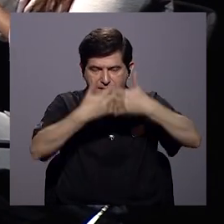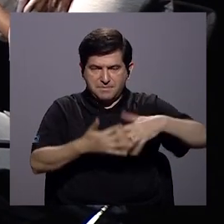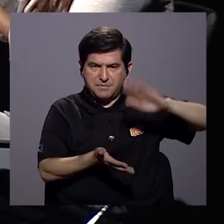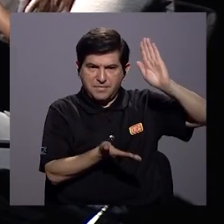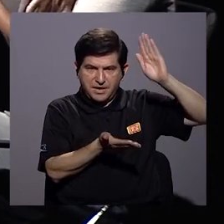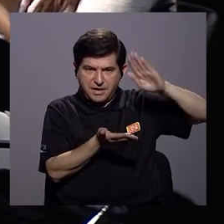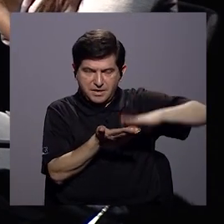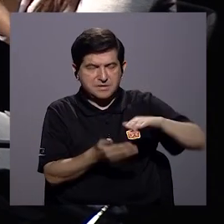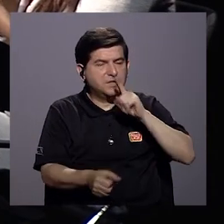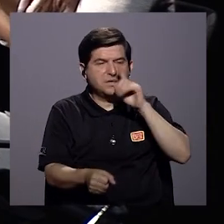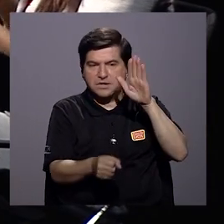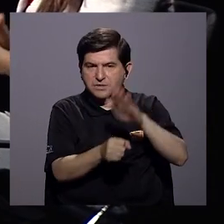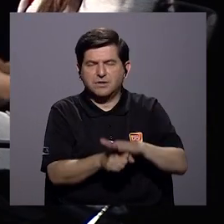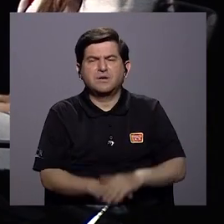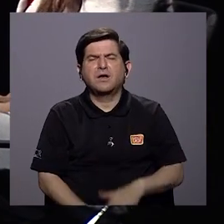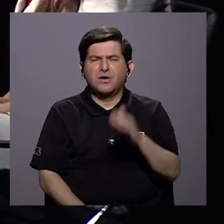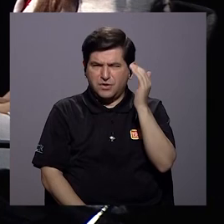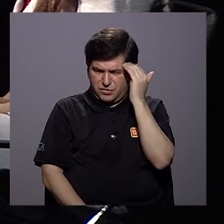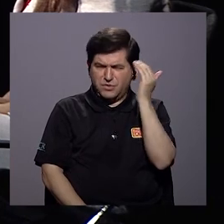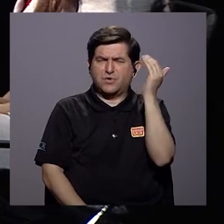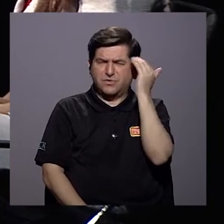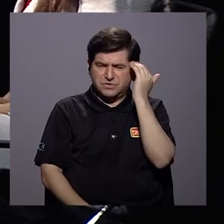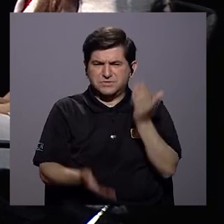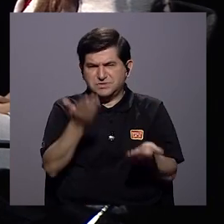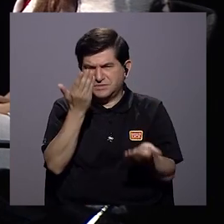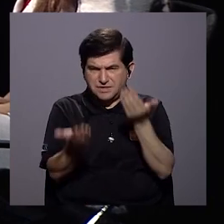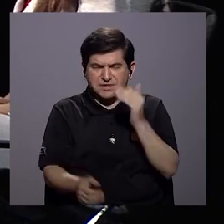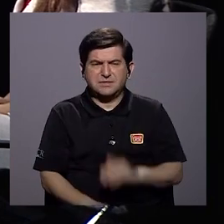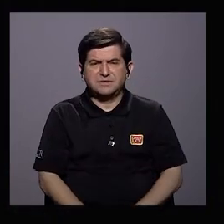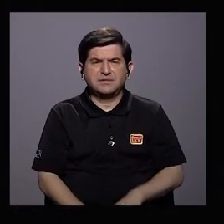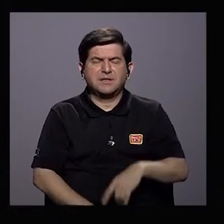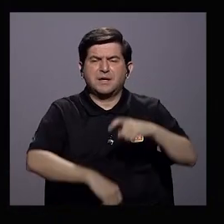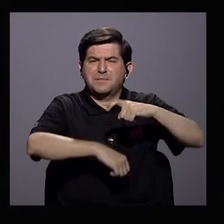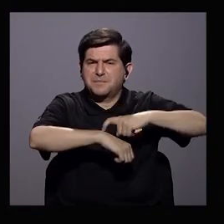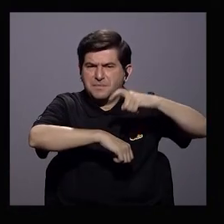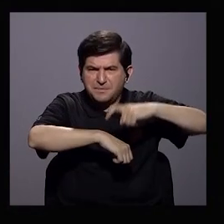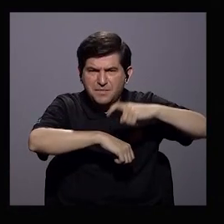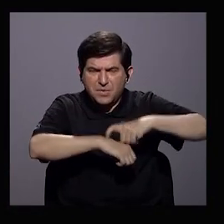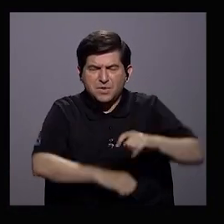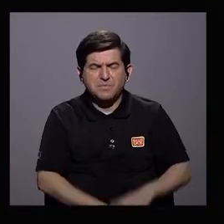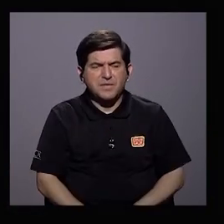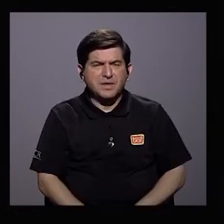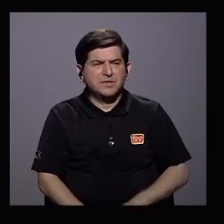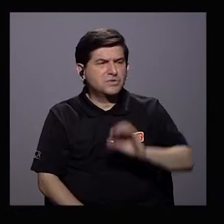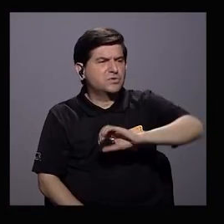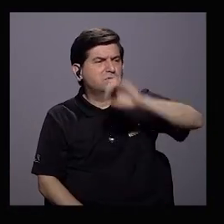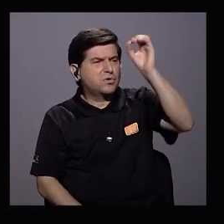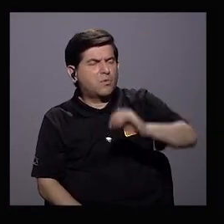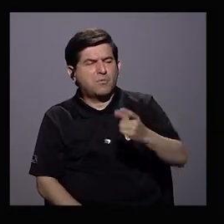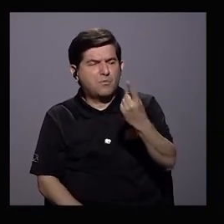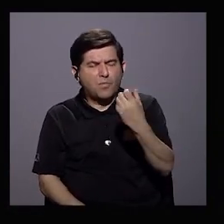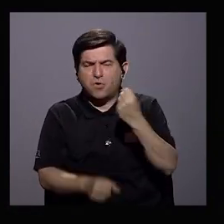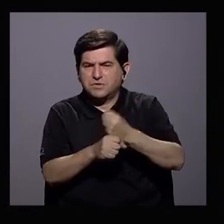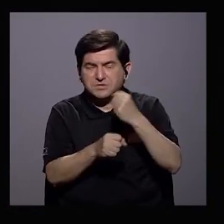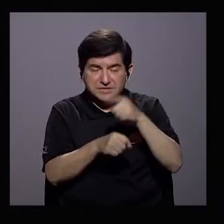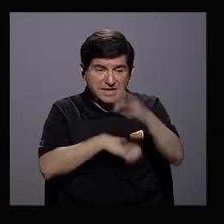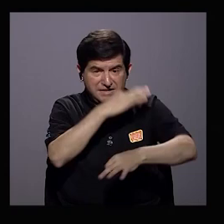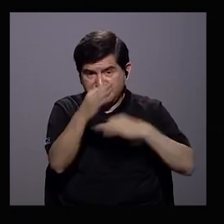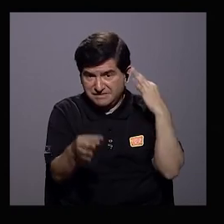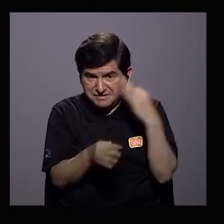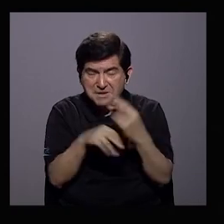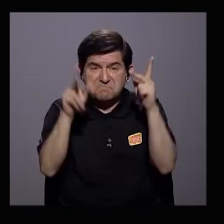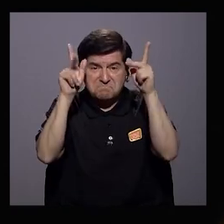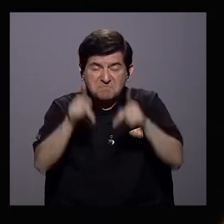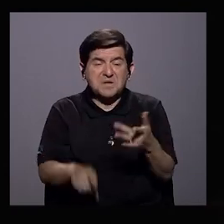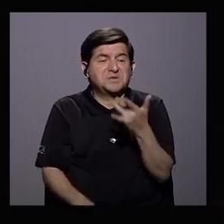reduzcan su incumplimiento. Pero son conscientes de que en un momento en el que existe una tasa de desempleo a esos niveles, muchas